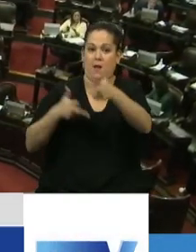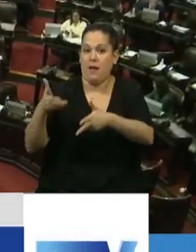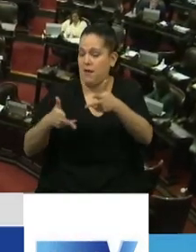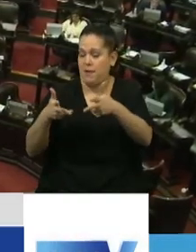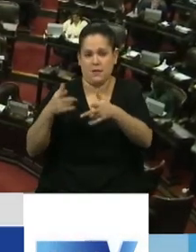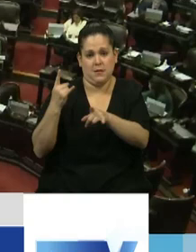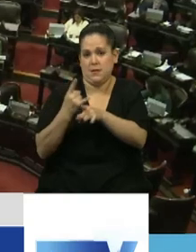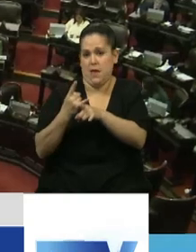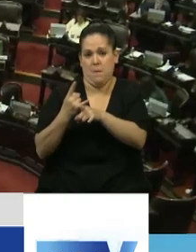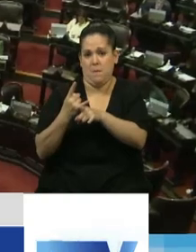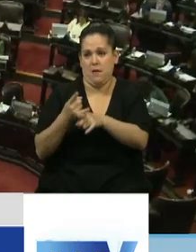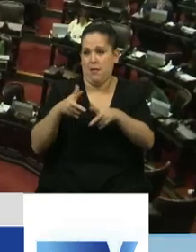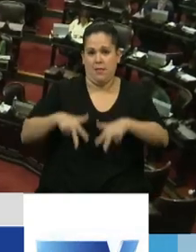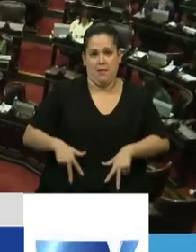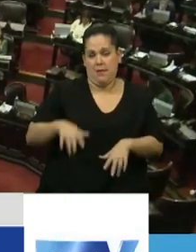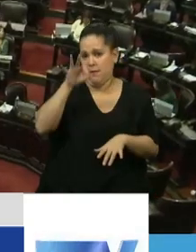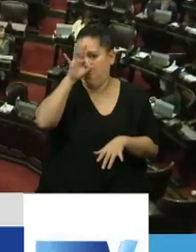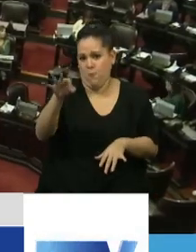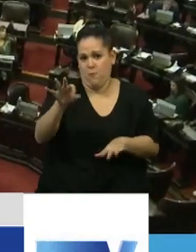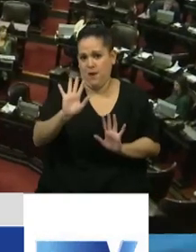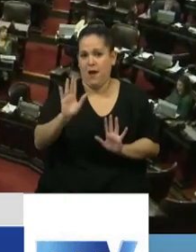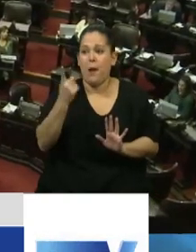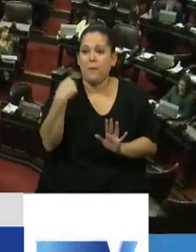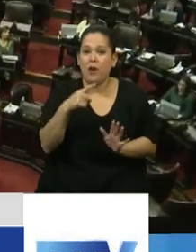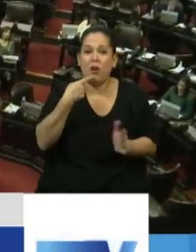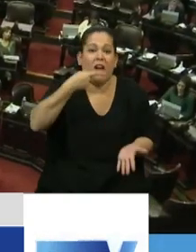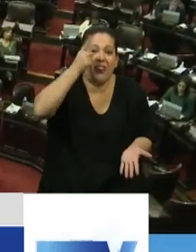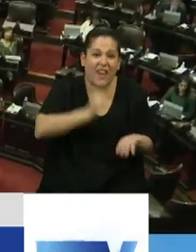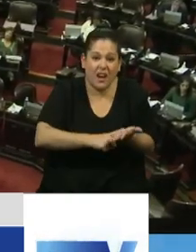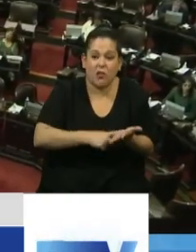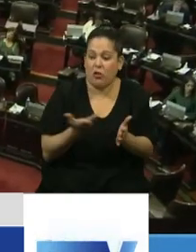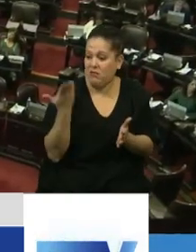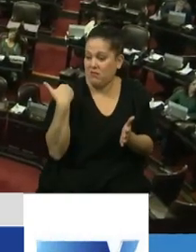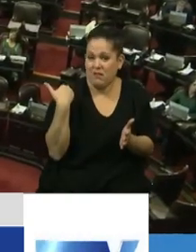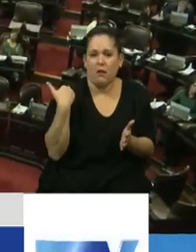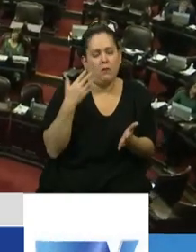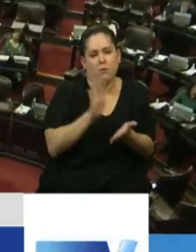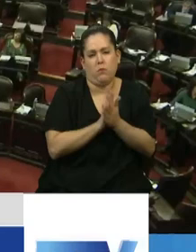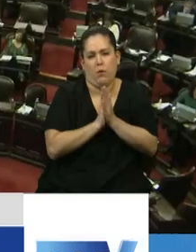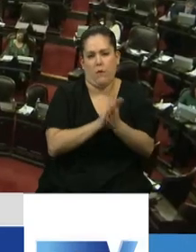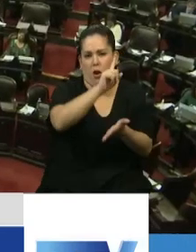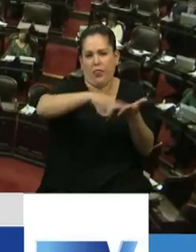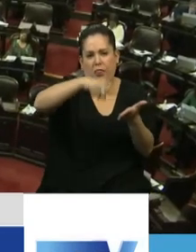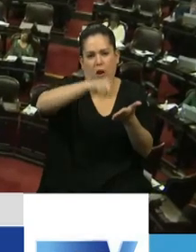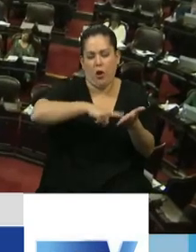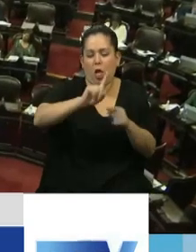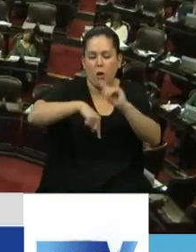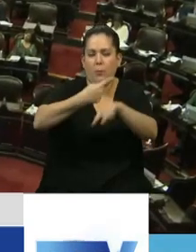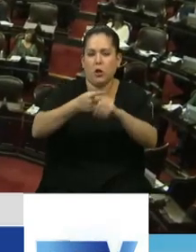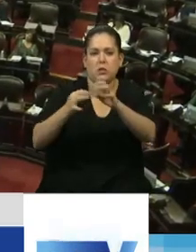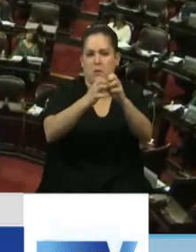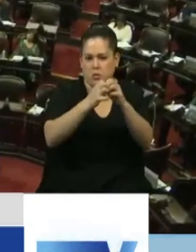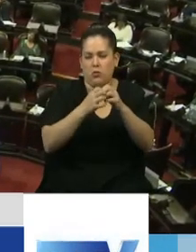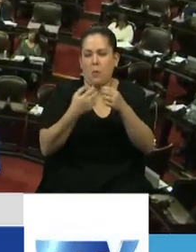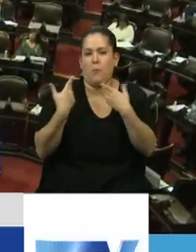que el decreto de necesidad de urgencia firmado por el Presidente sea derogado y que vengas a apostetar para discutirlo en la primera sesión que tengamos en el Congreso